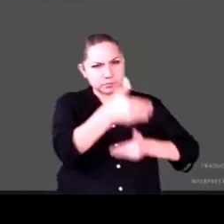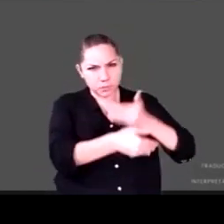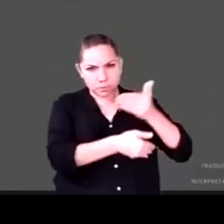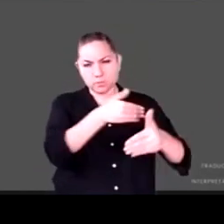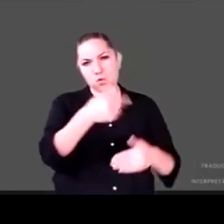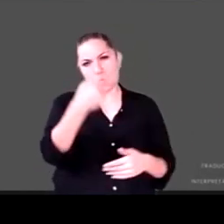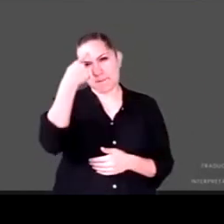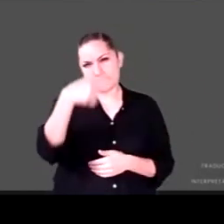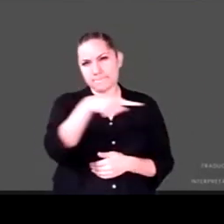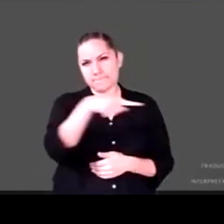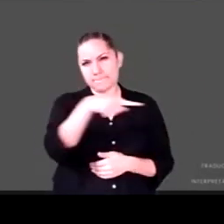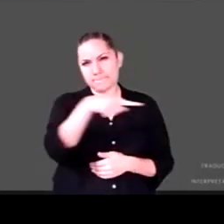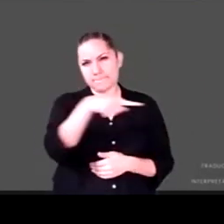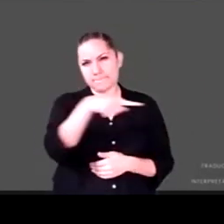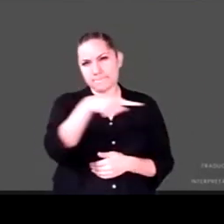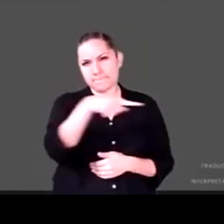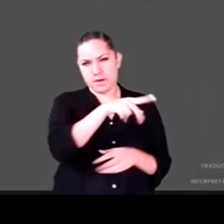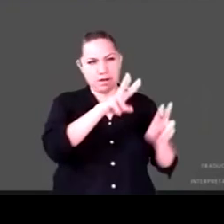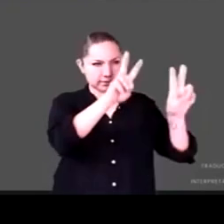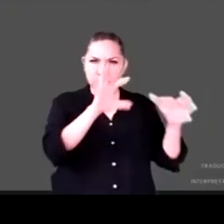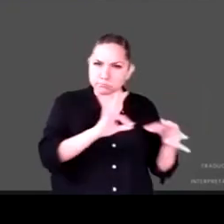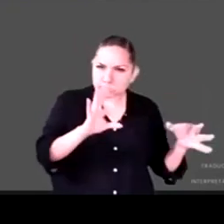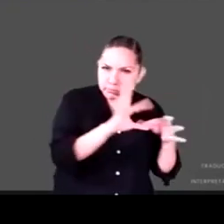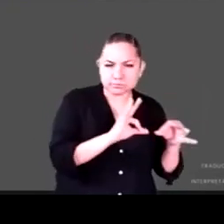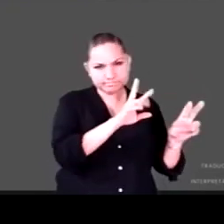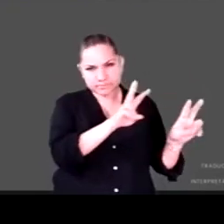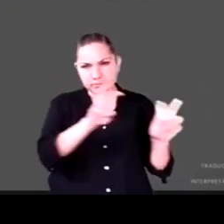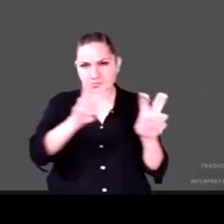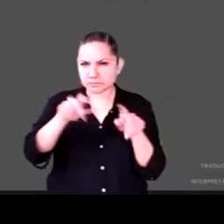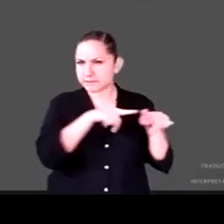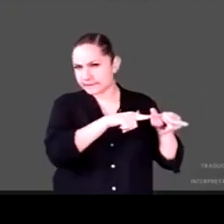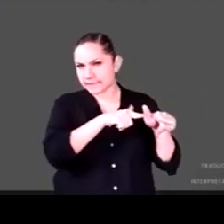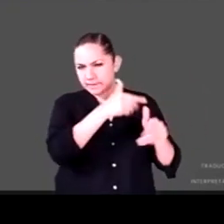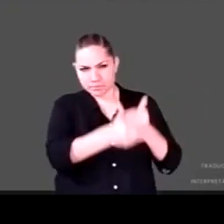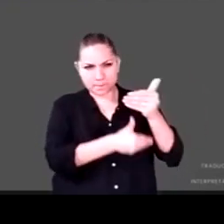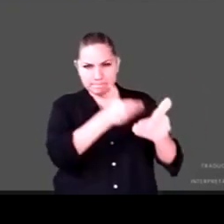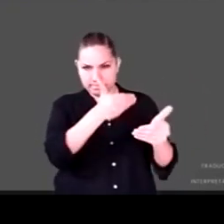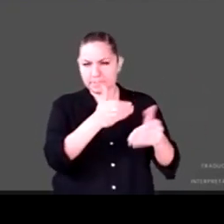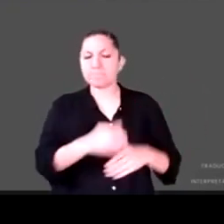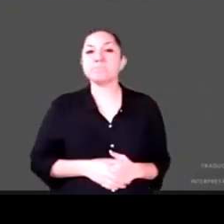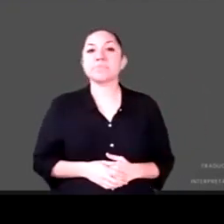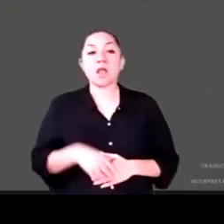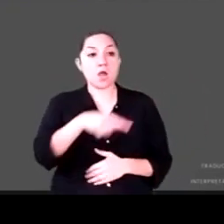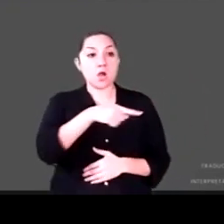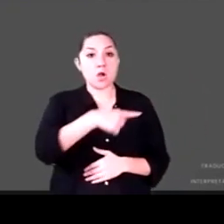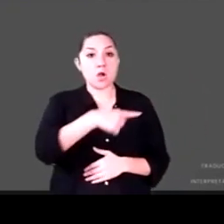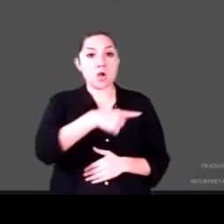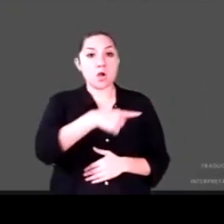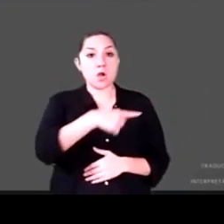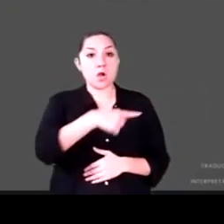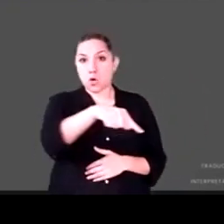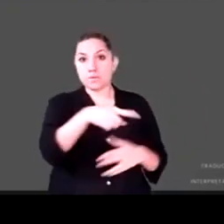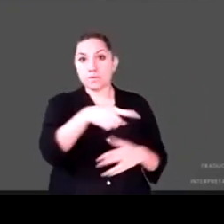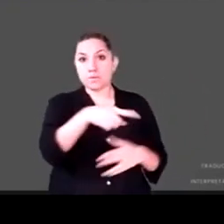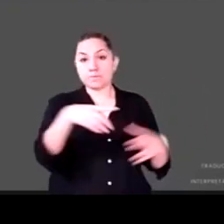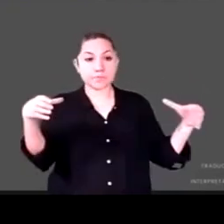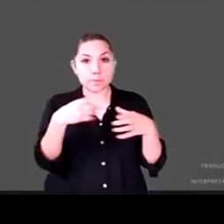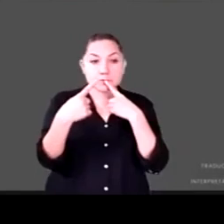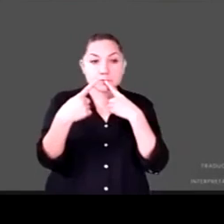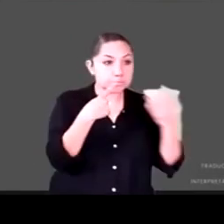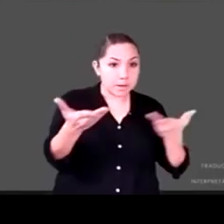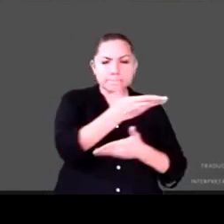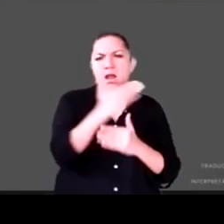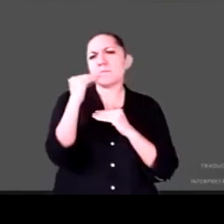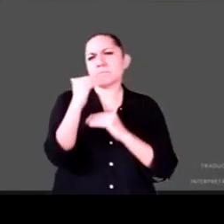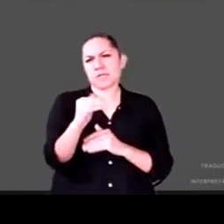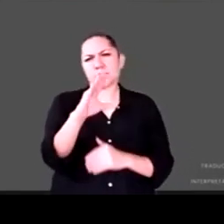en las intervenciones iniciales. Este conversatorio tiene previsto durar hasta 90 minutos a partir de